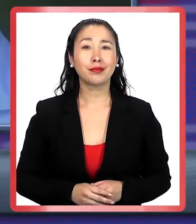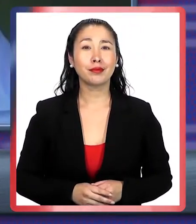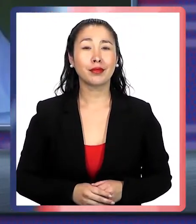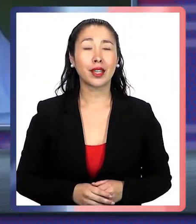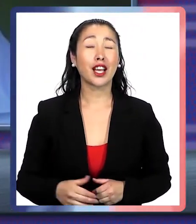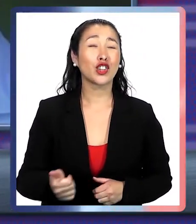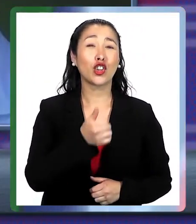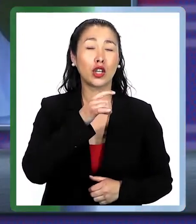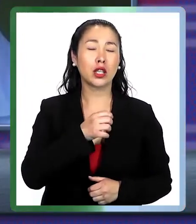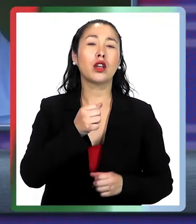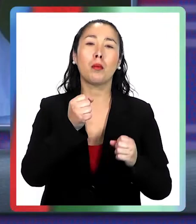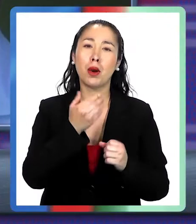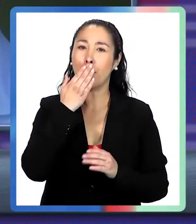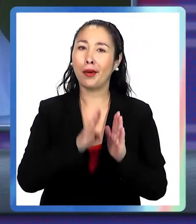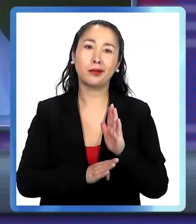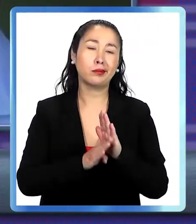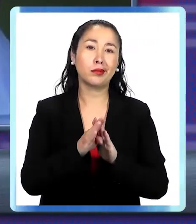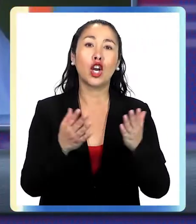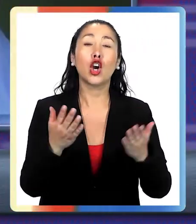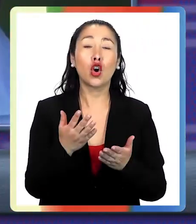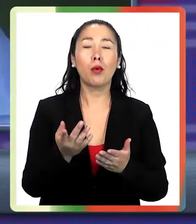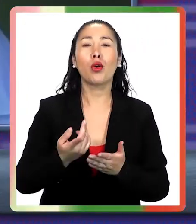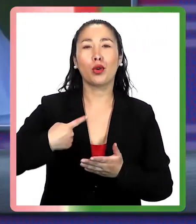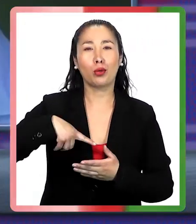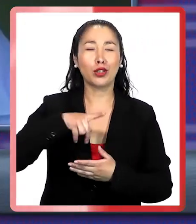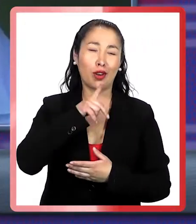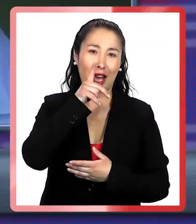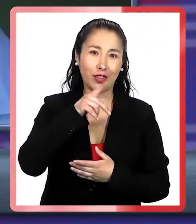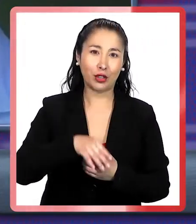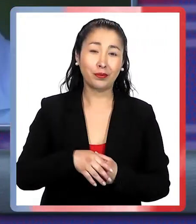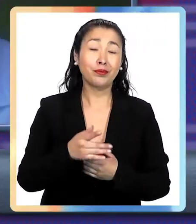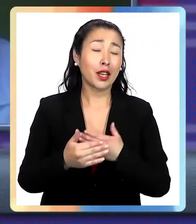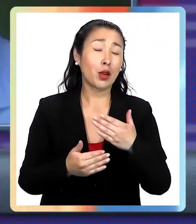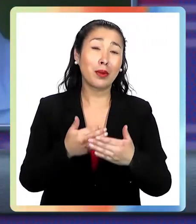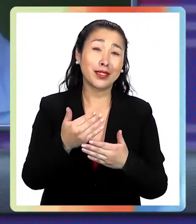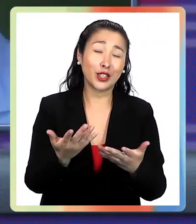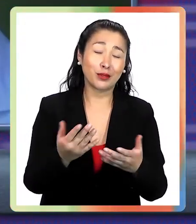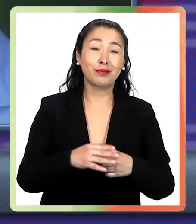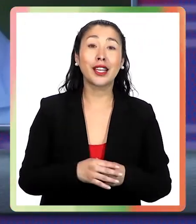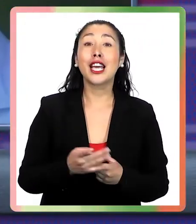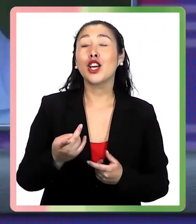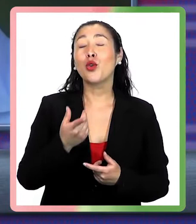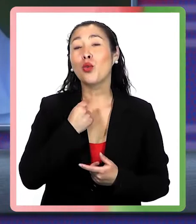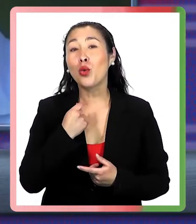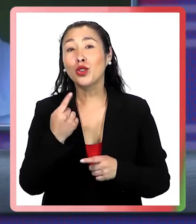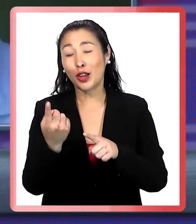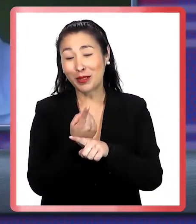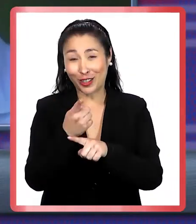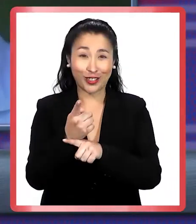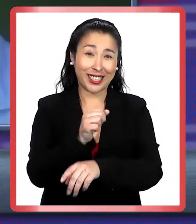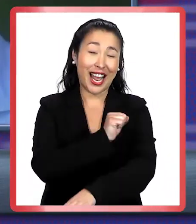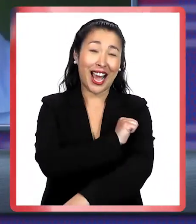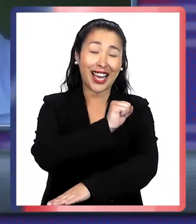Los chilenos podemos mejorar algunas cosas, sobre todo con nuestros niños, es cierto? Y Raúl, es un placer estar con tus telespectadores de